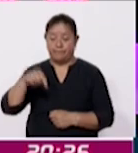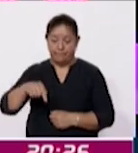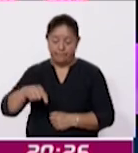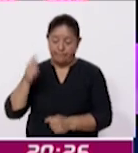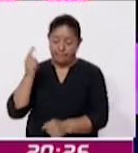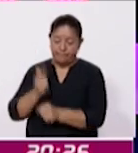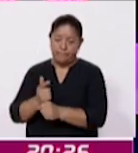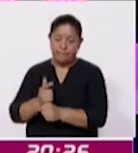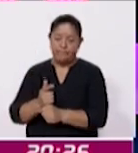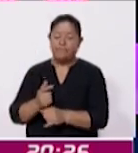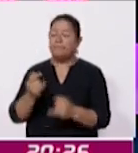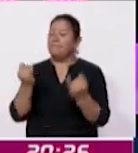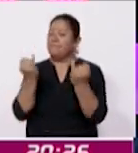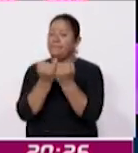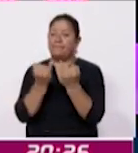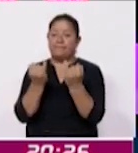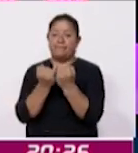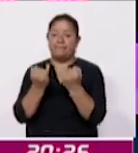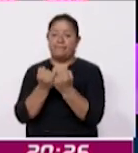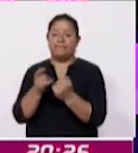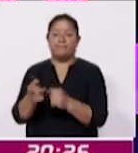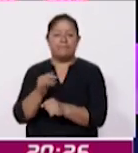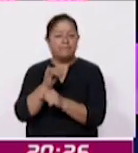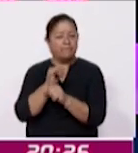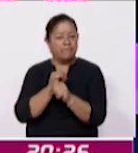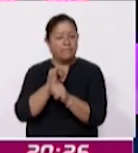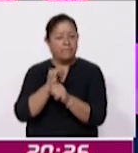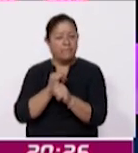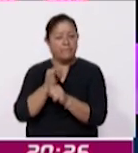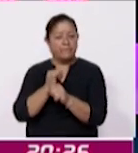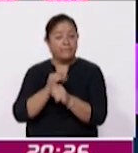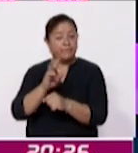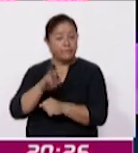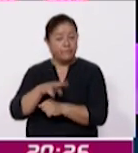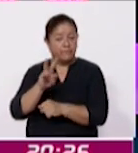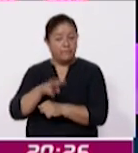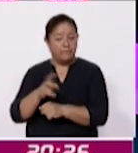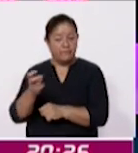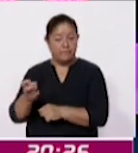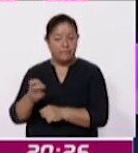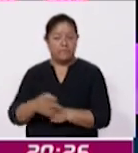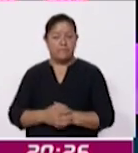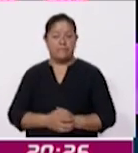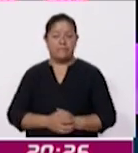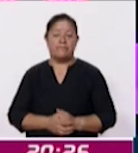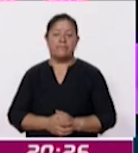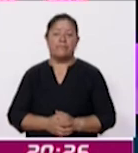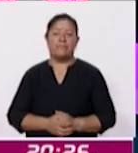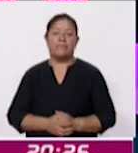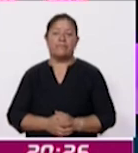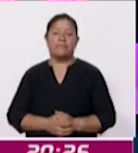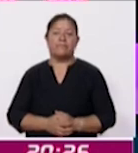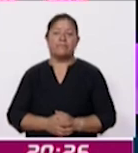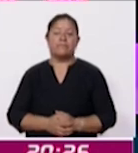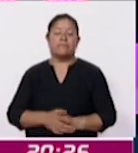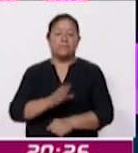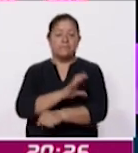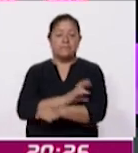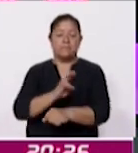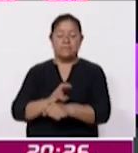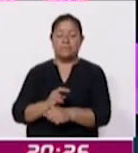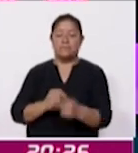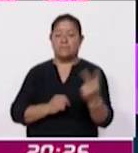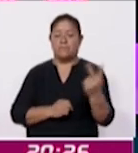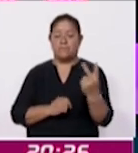también están investigando realmente el caso de forma coordinada entre ambas